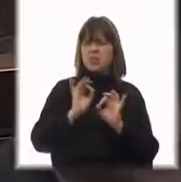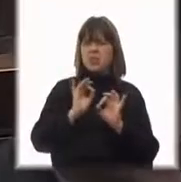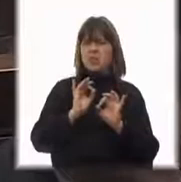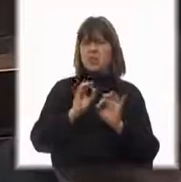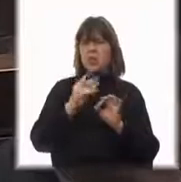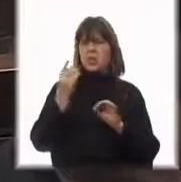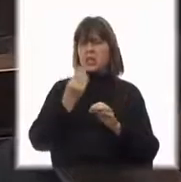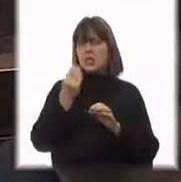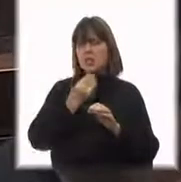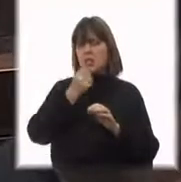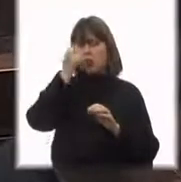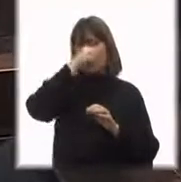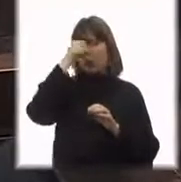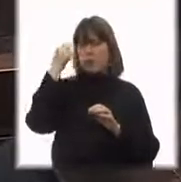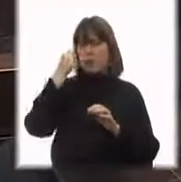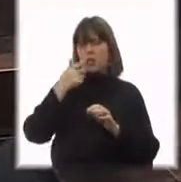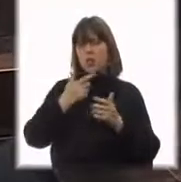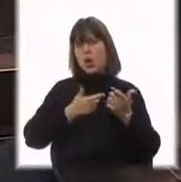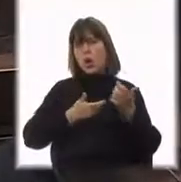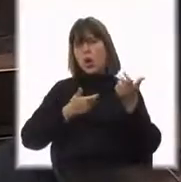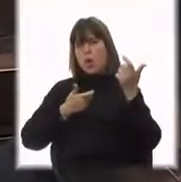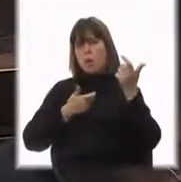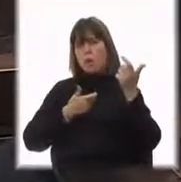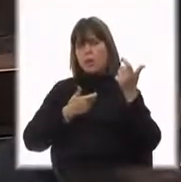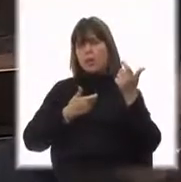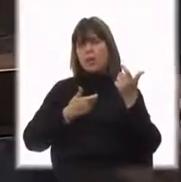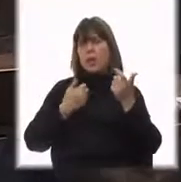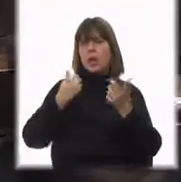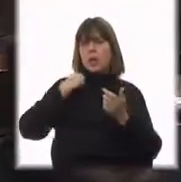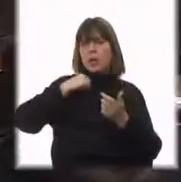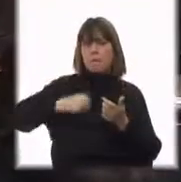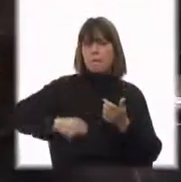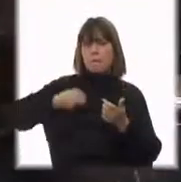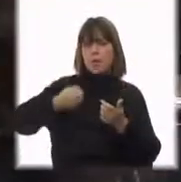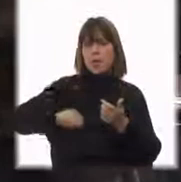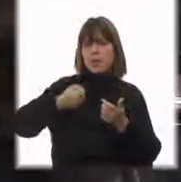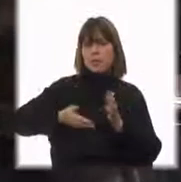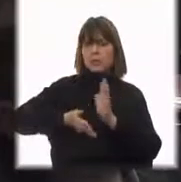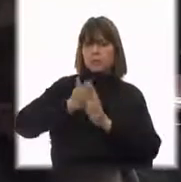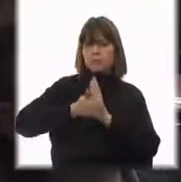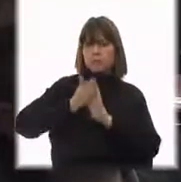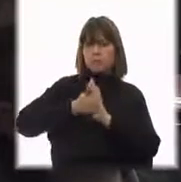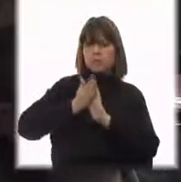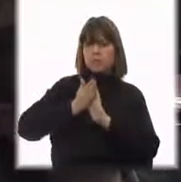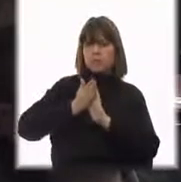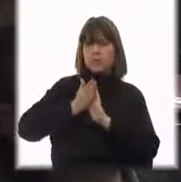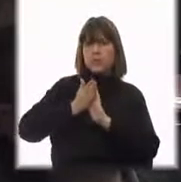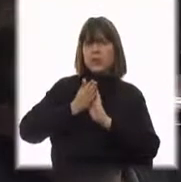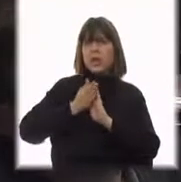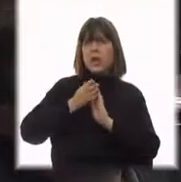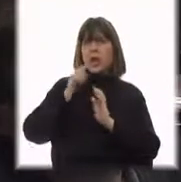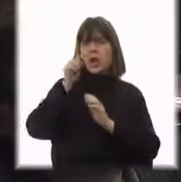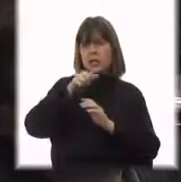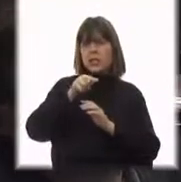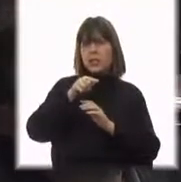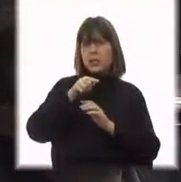el fin de semana, yo agarro la escopeta, echo al hombro la maleta y entro a agarrar para afuera. Ahí sí se vive